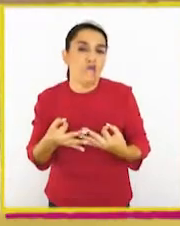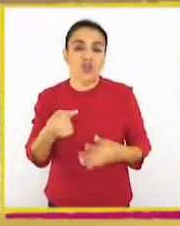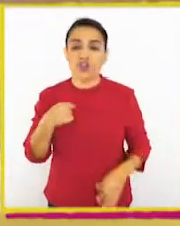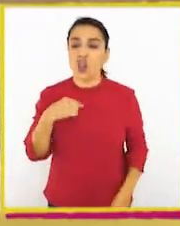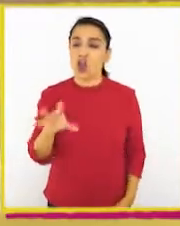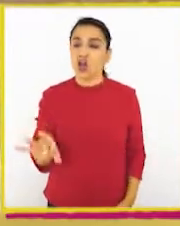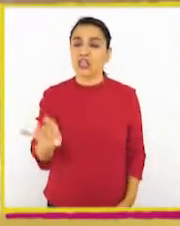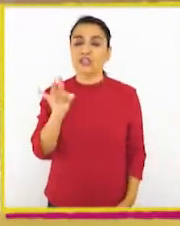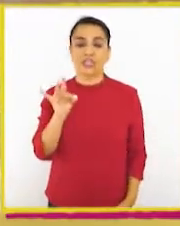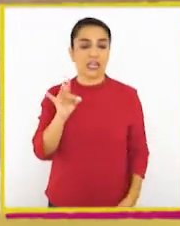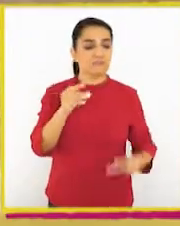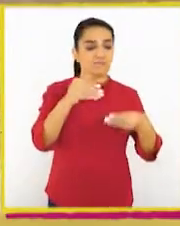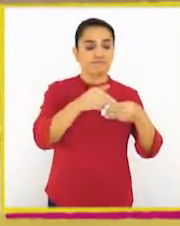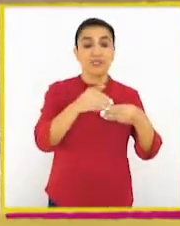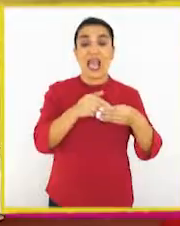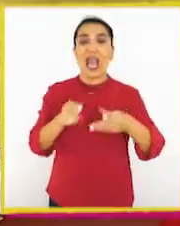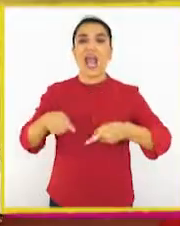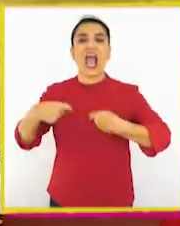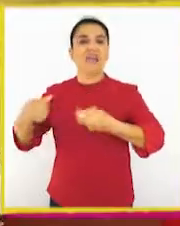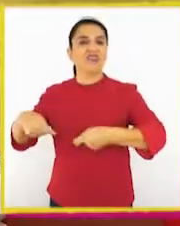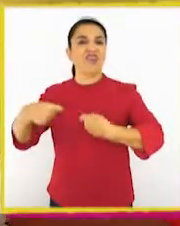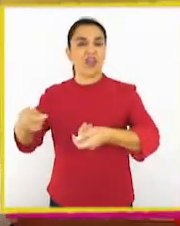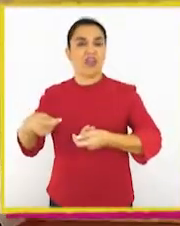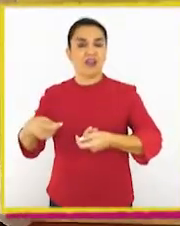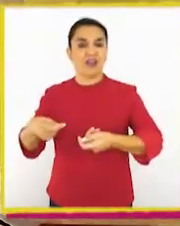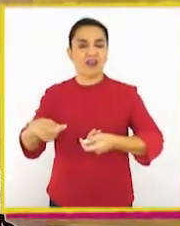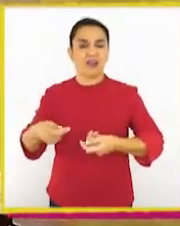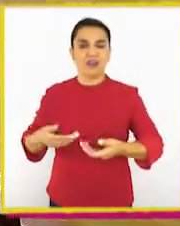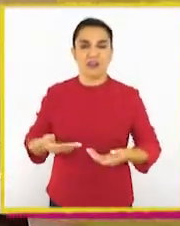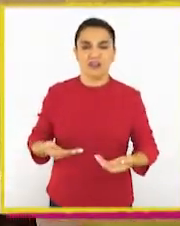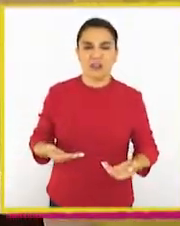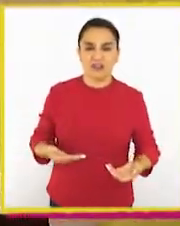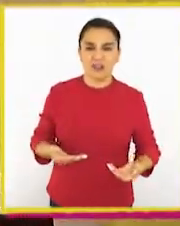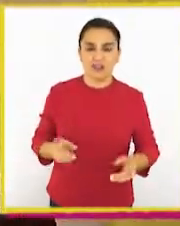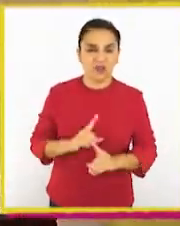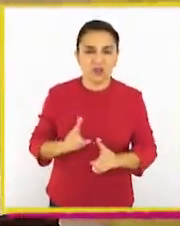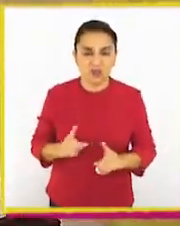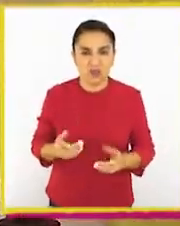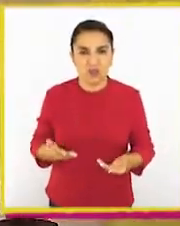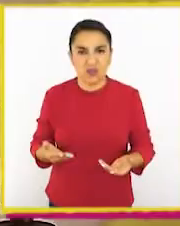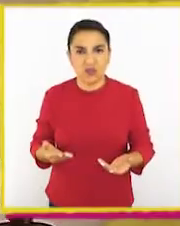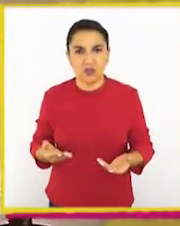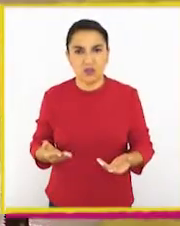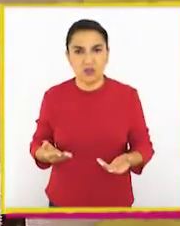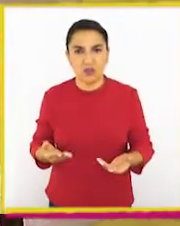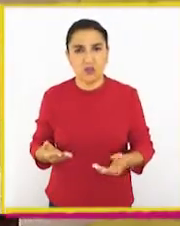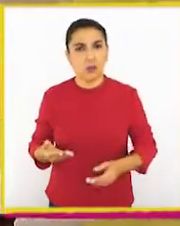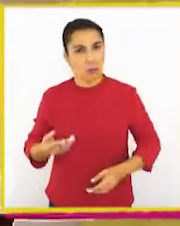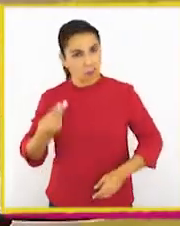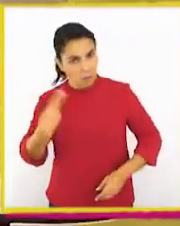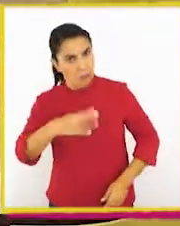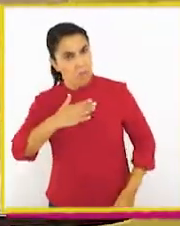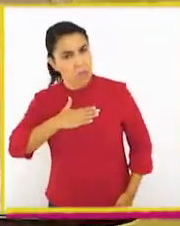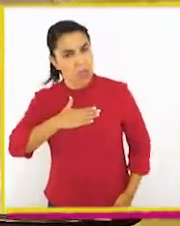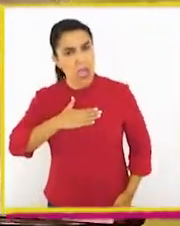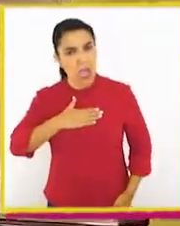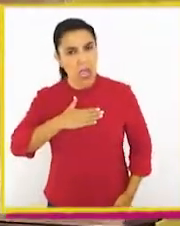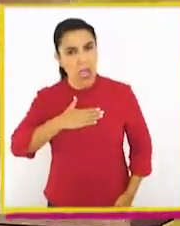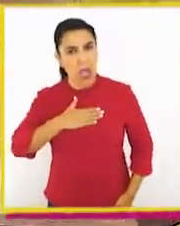la recogí y comencé a gastarla. ¡Oh! ¡No! ¿Cómo que no? ¡Sí, ahora es mía!